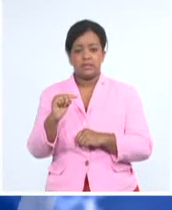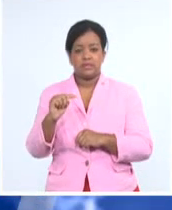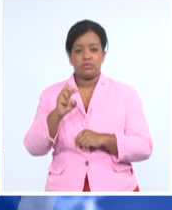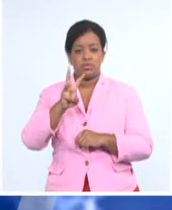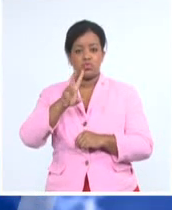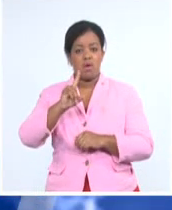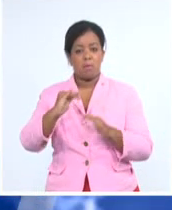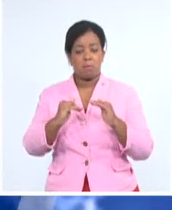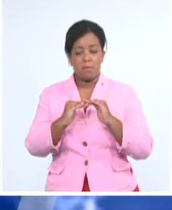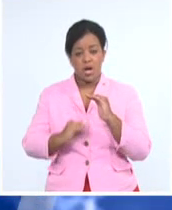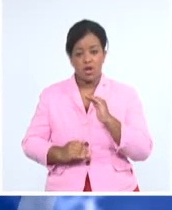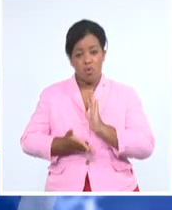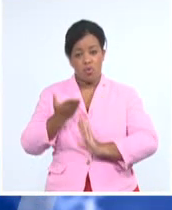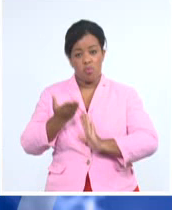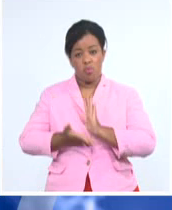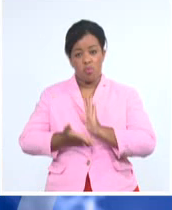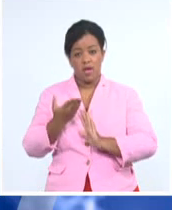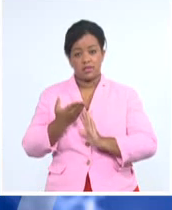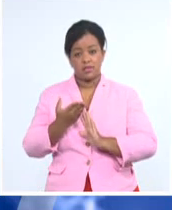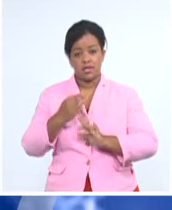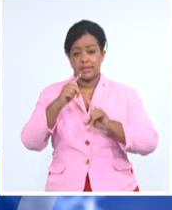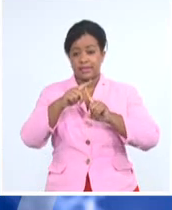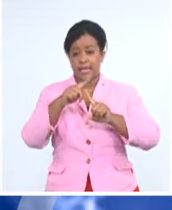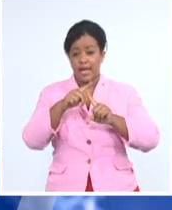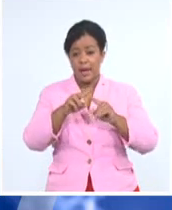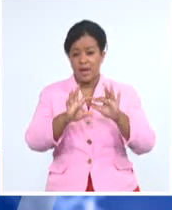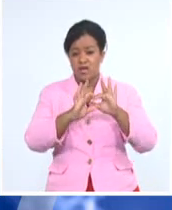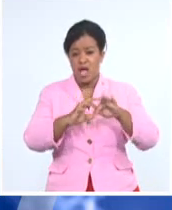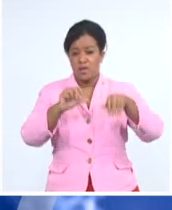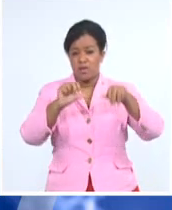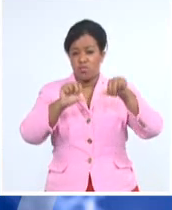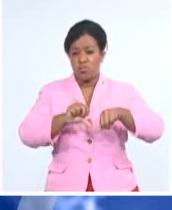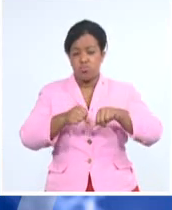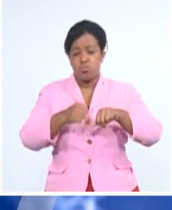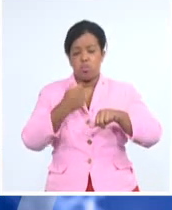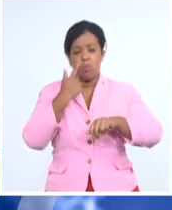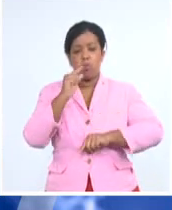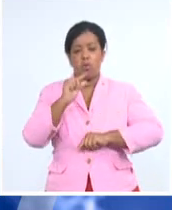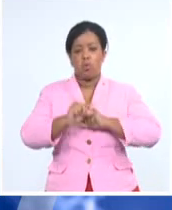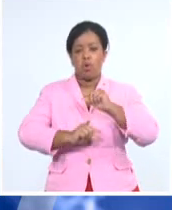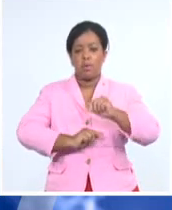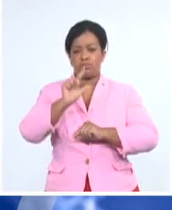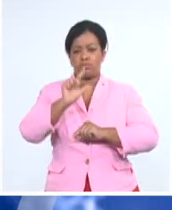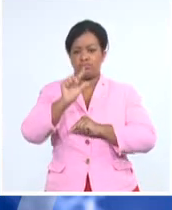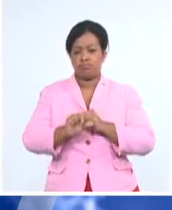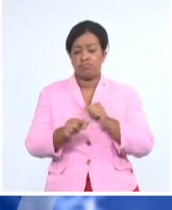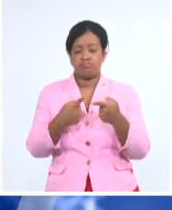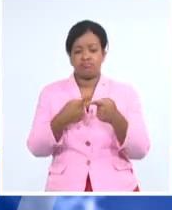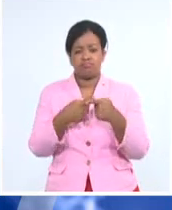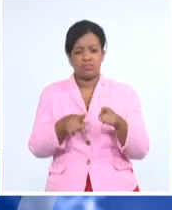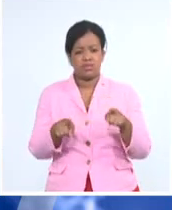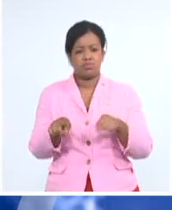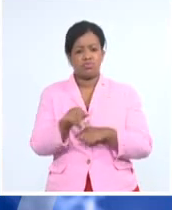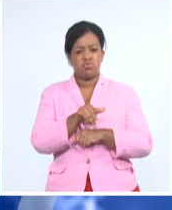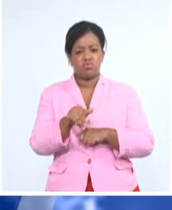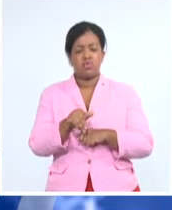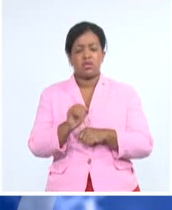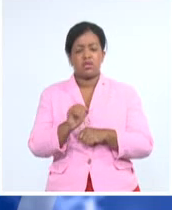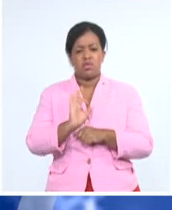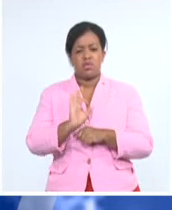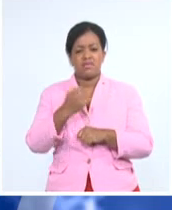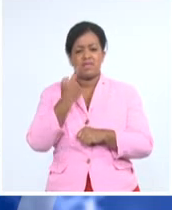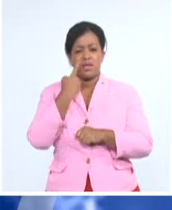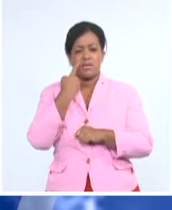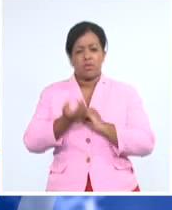En las terapias intensivas se mantiene la tendencia a la reducción de pacientes, pero de igual manera aún elevado el número de